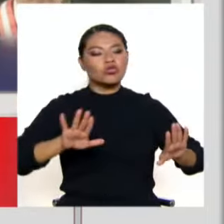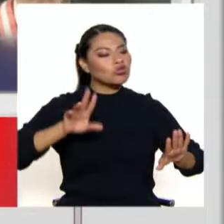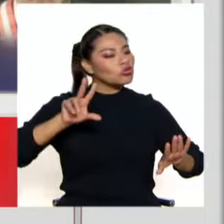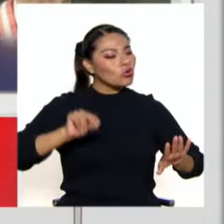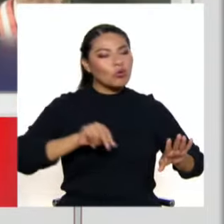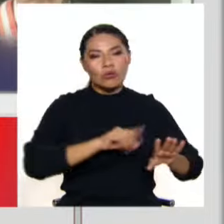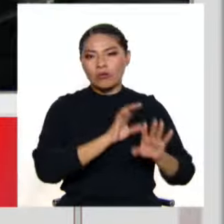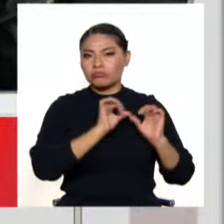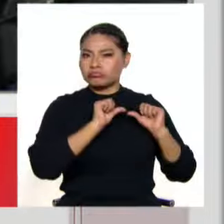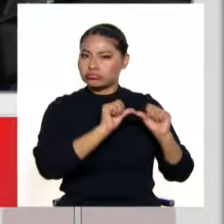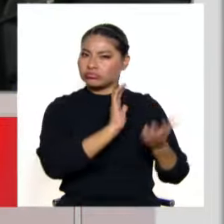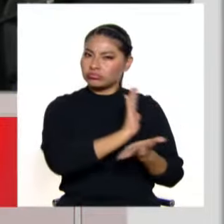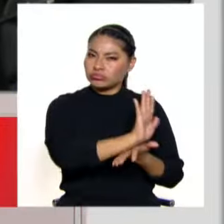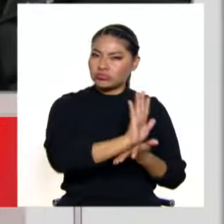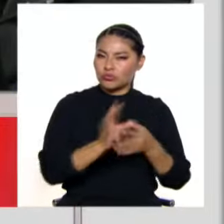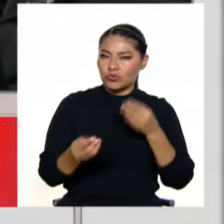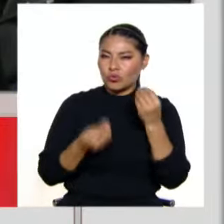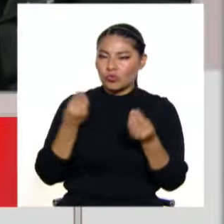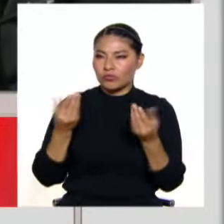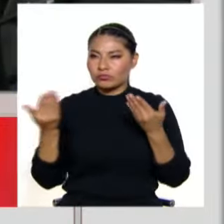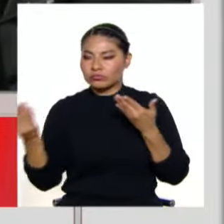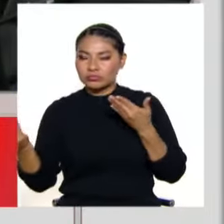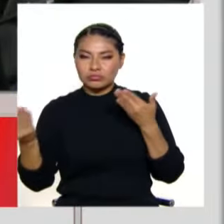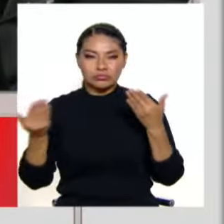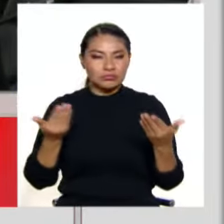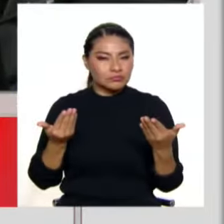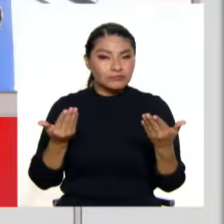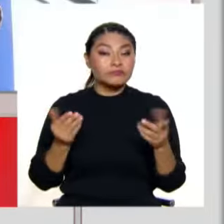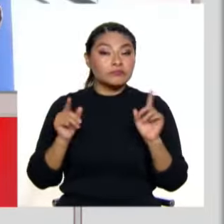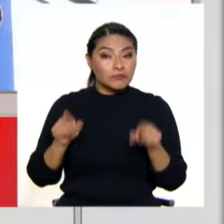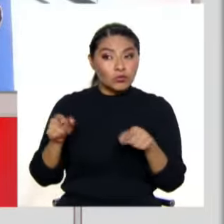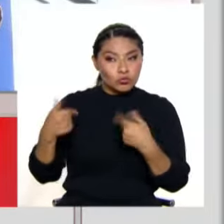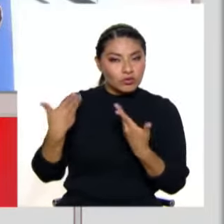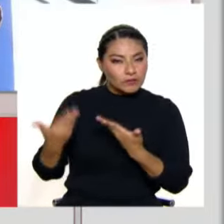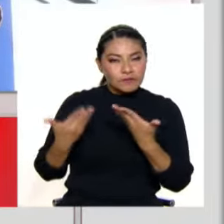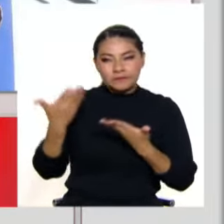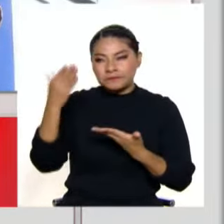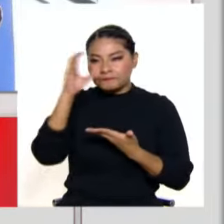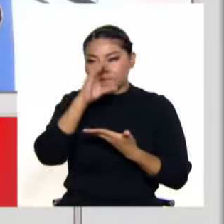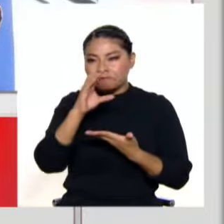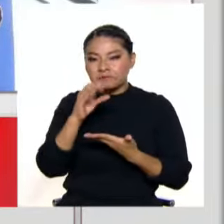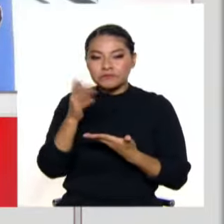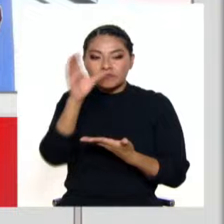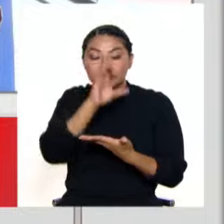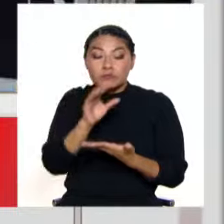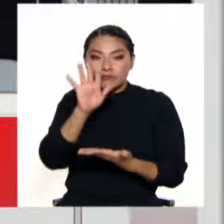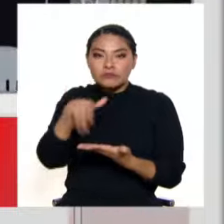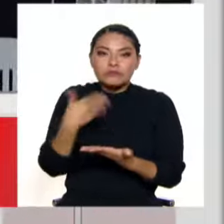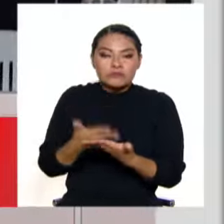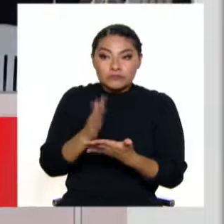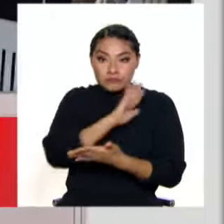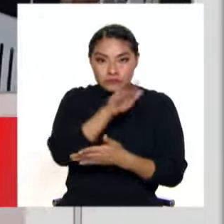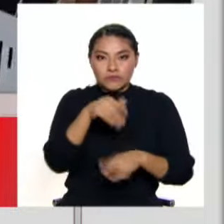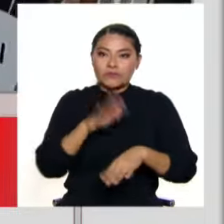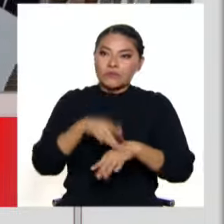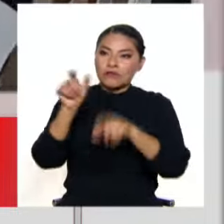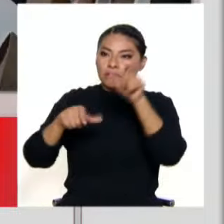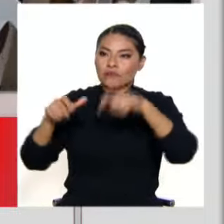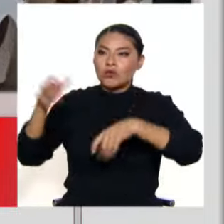Las formas, usted señalaba, bueno, en todo caso van a encontrar algo, buscar algo para suspenderla. Y